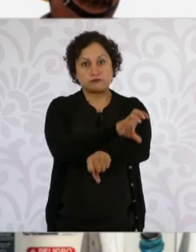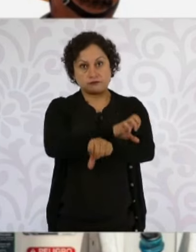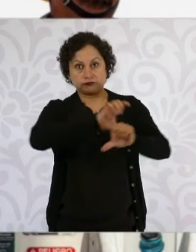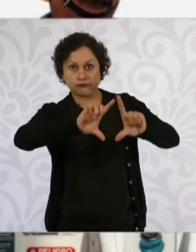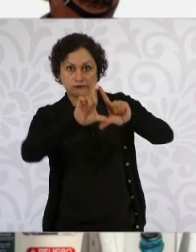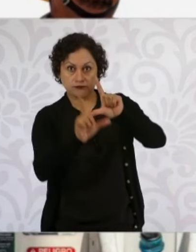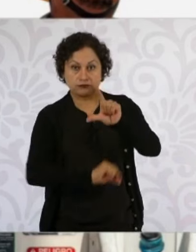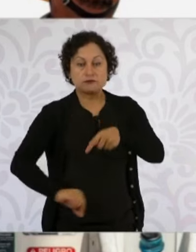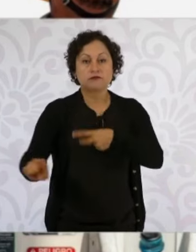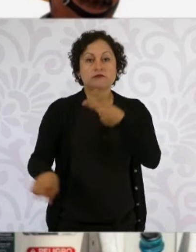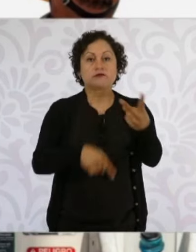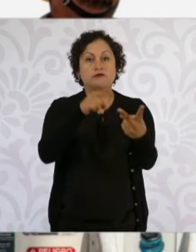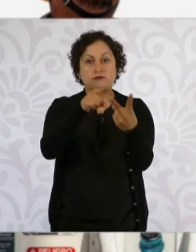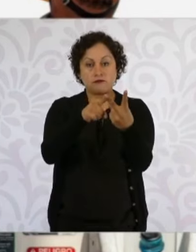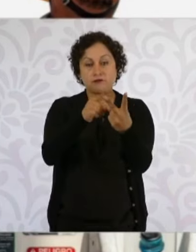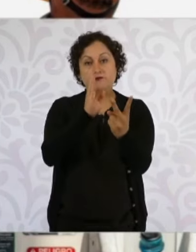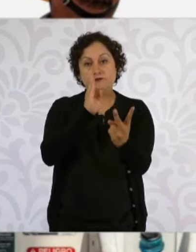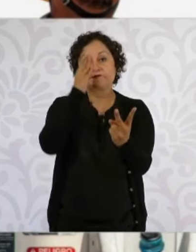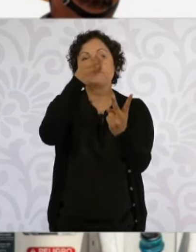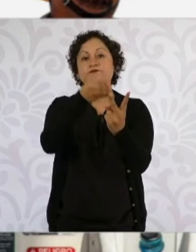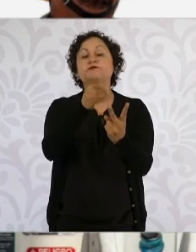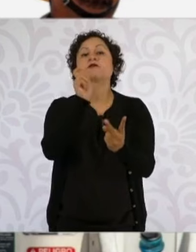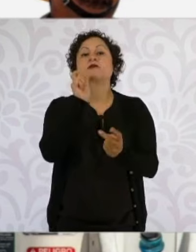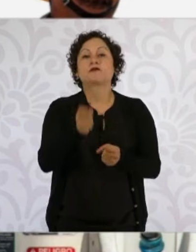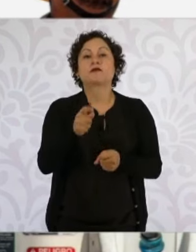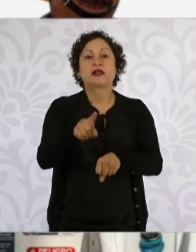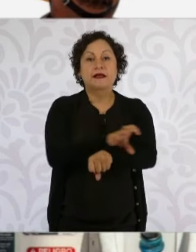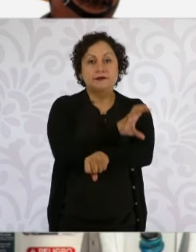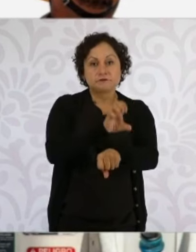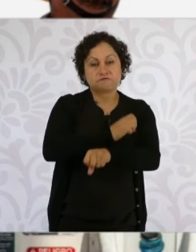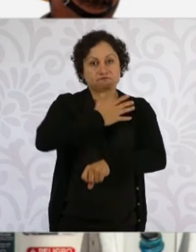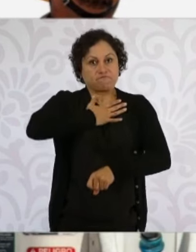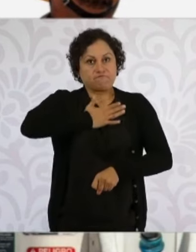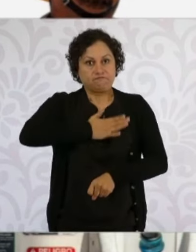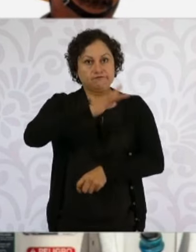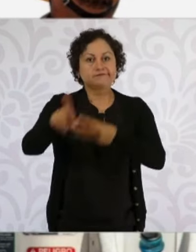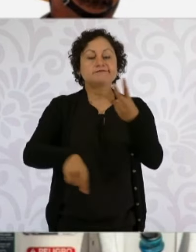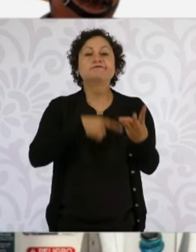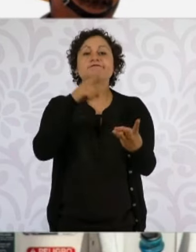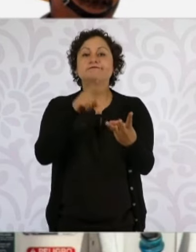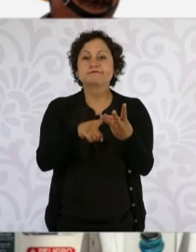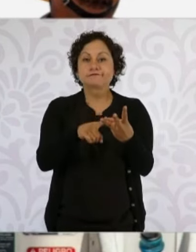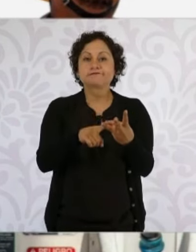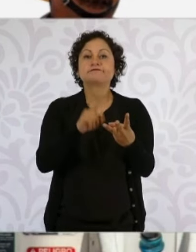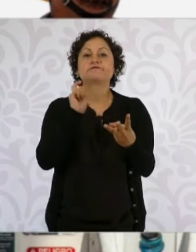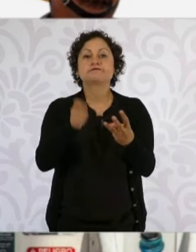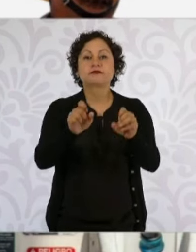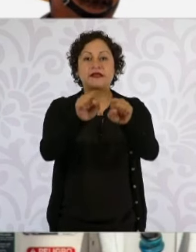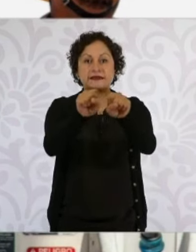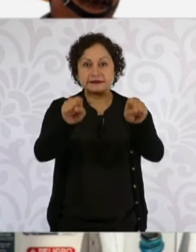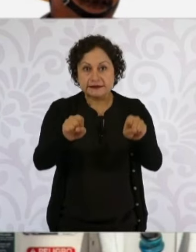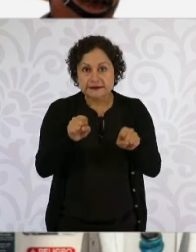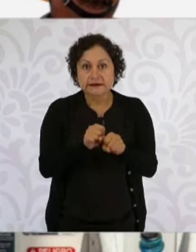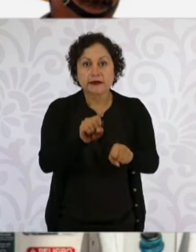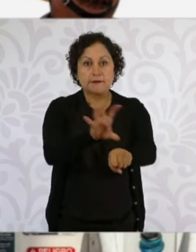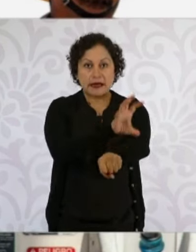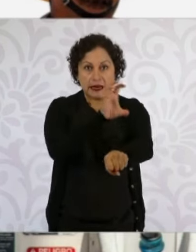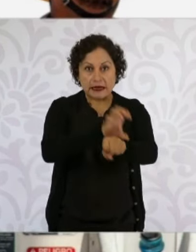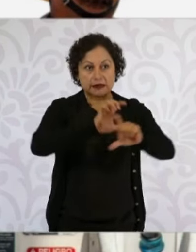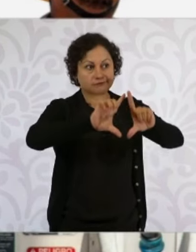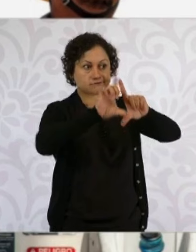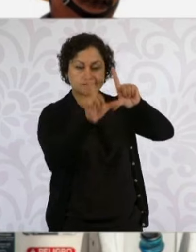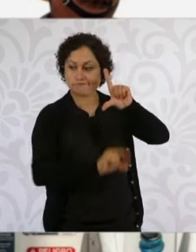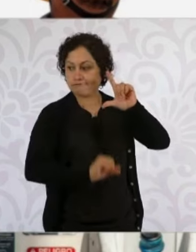segundo eje, avanzar en la justicia energética. El tercer eje, garantizar un sistema eléctrico robusto, confiable,